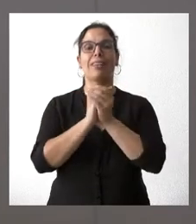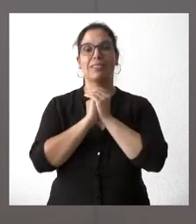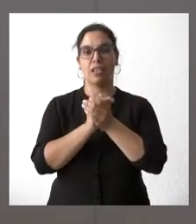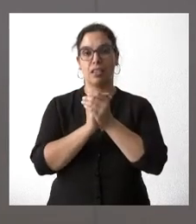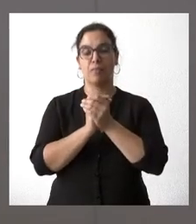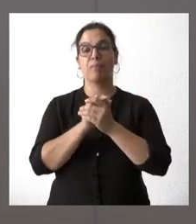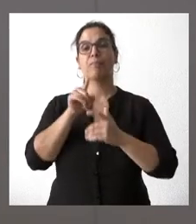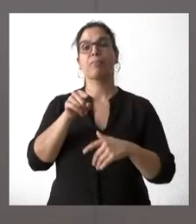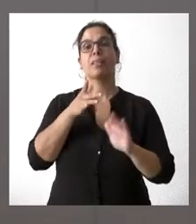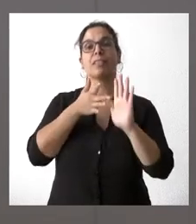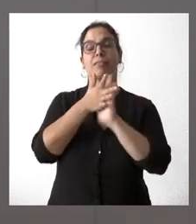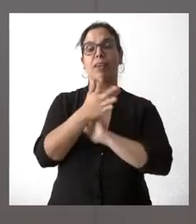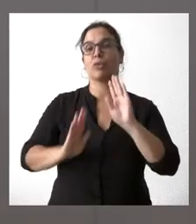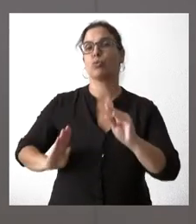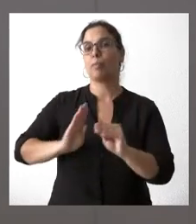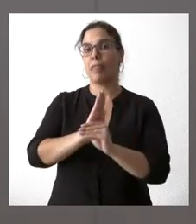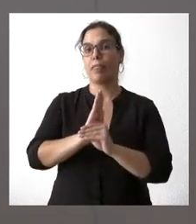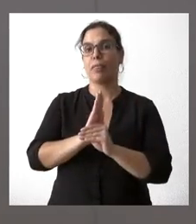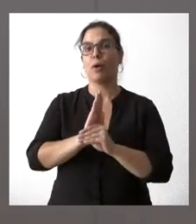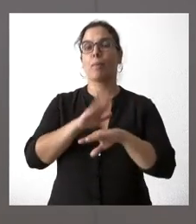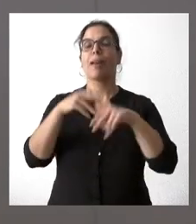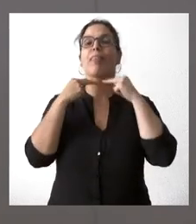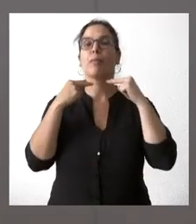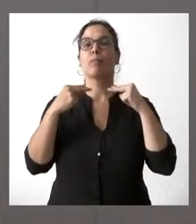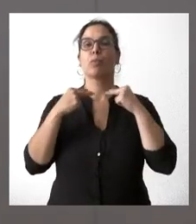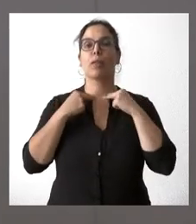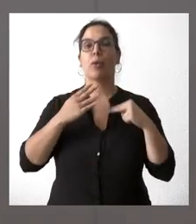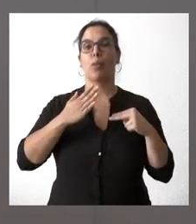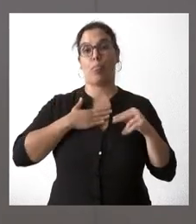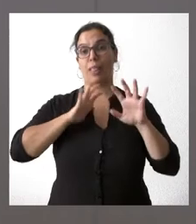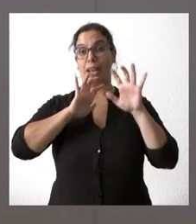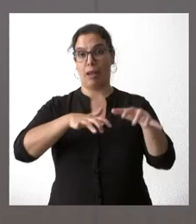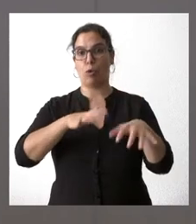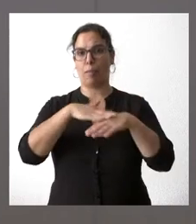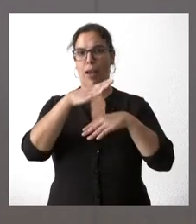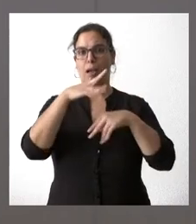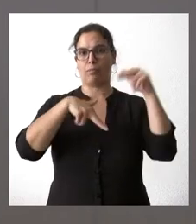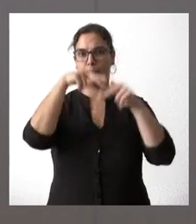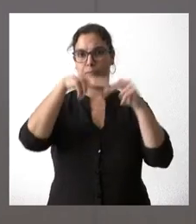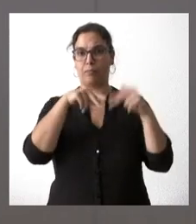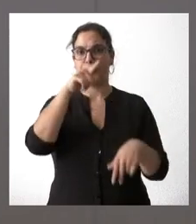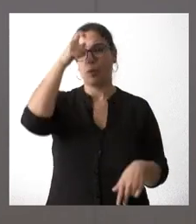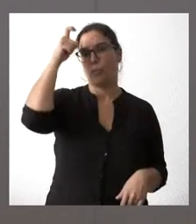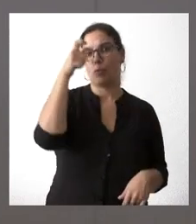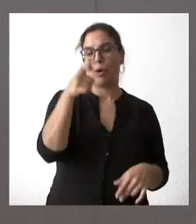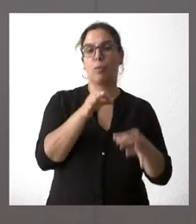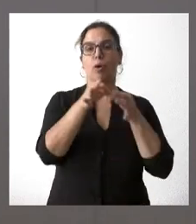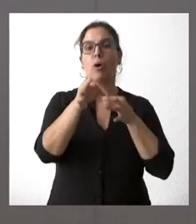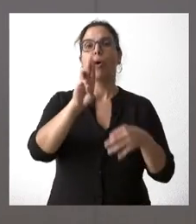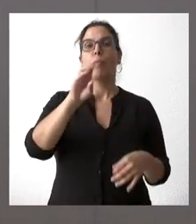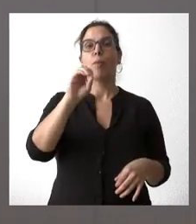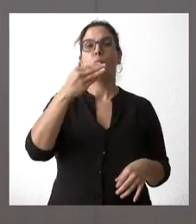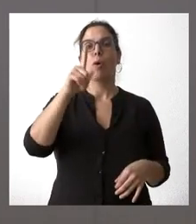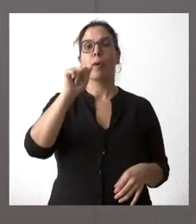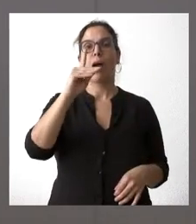se trata de una subvención a la Diputación de León para esta finalidad, en el municipio de Pobladura de las Regueras y